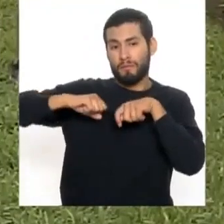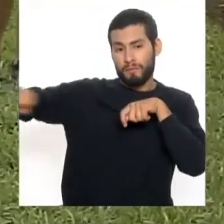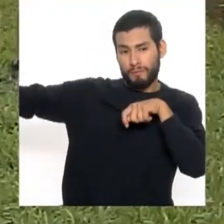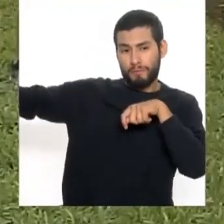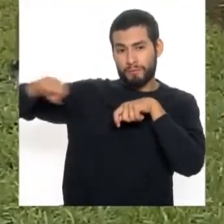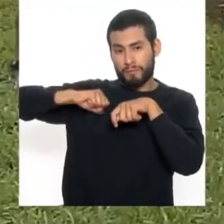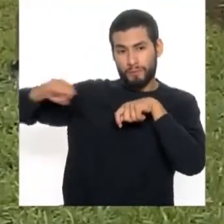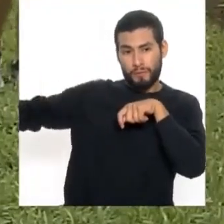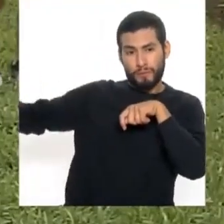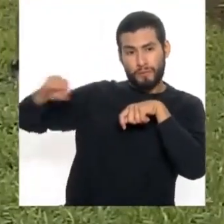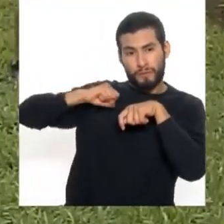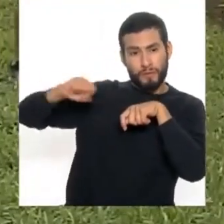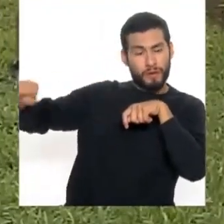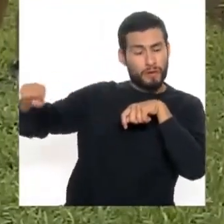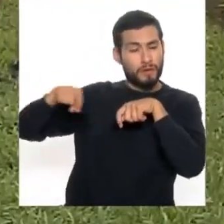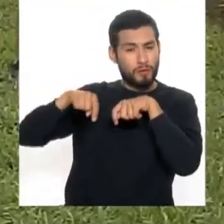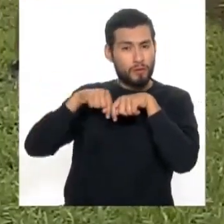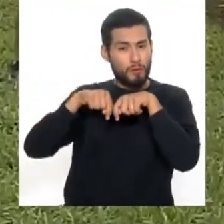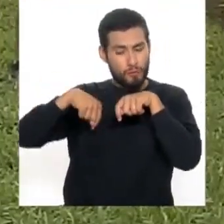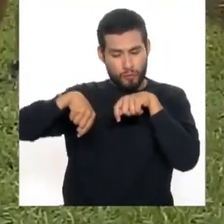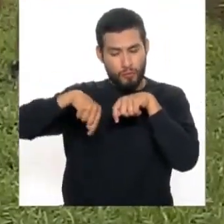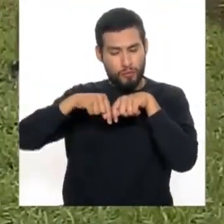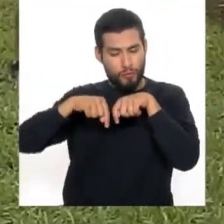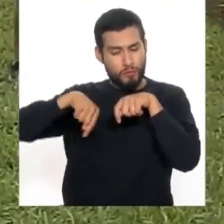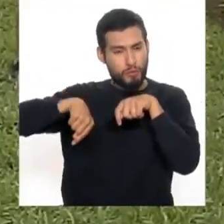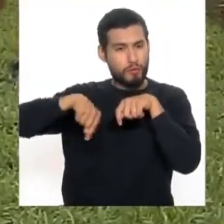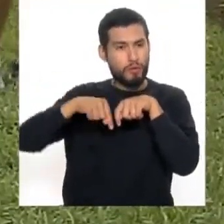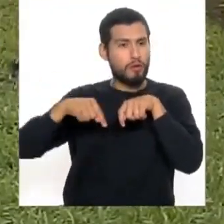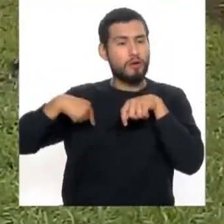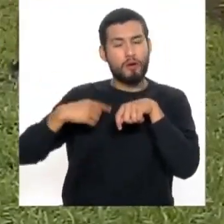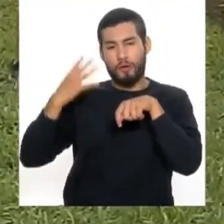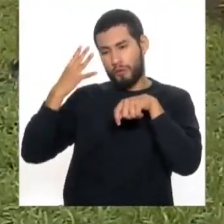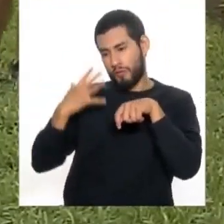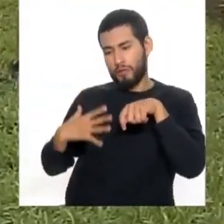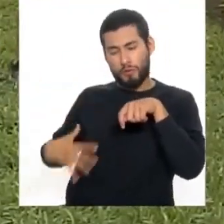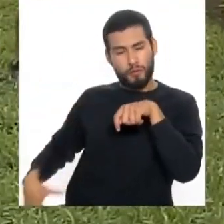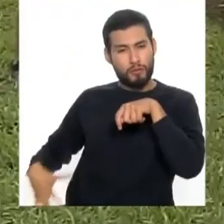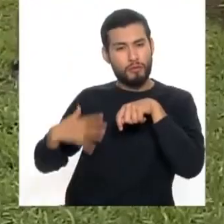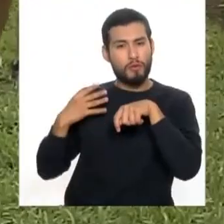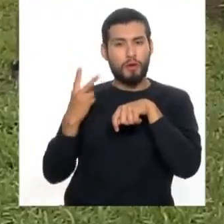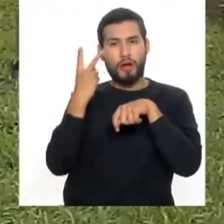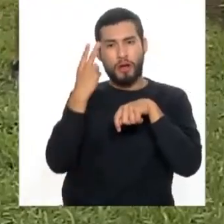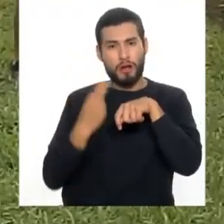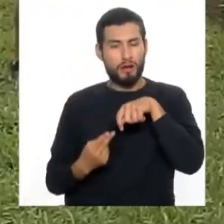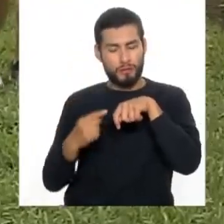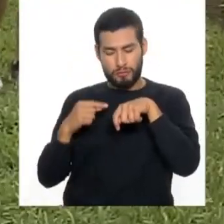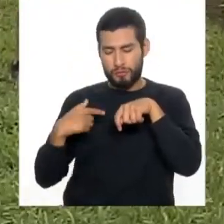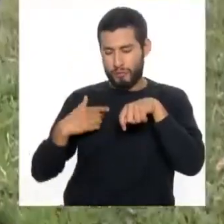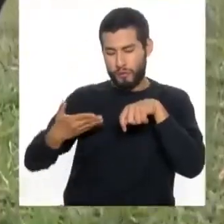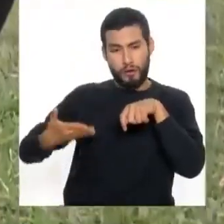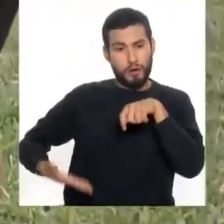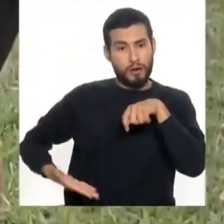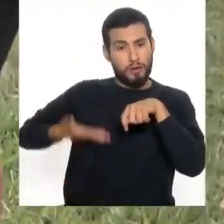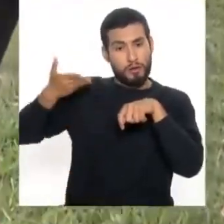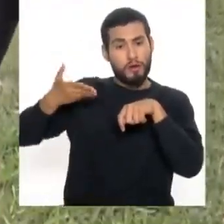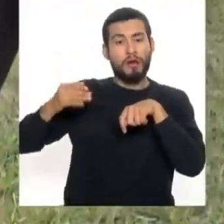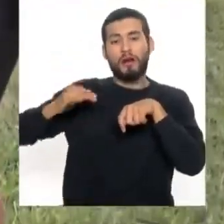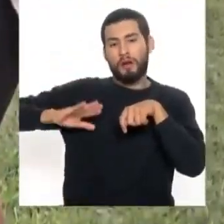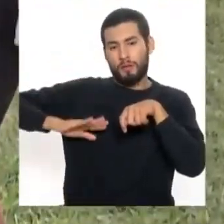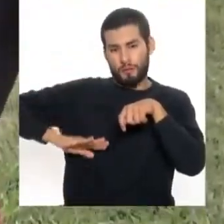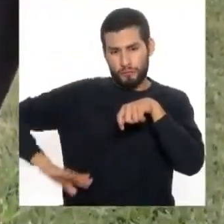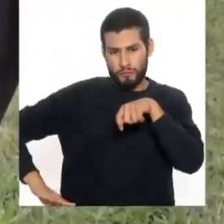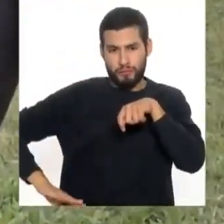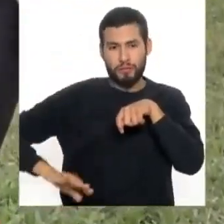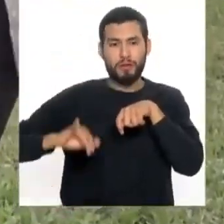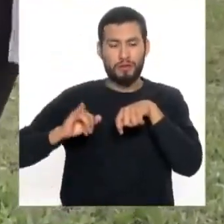este movimiento. Muy bien. Así trabajamos tren inferior y tren superior. Todo el cuerpo hay que trabajar. Muy